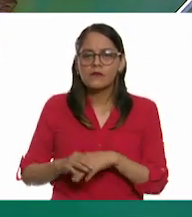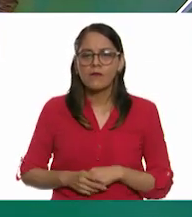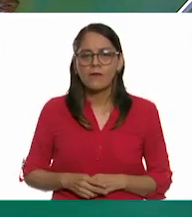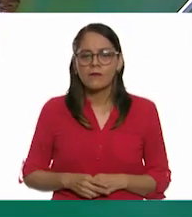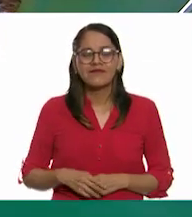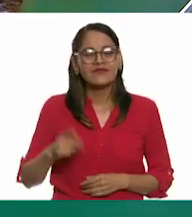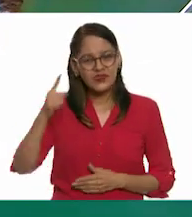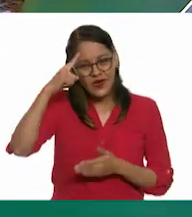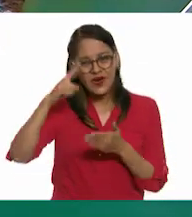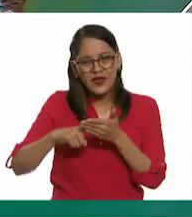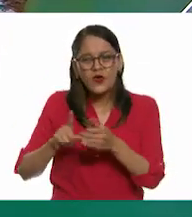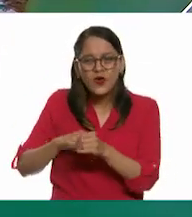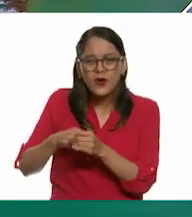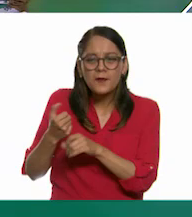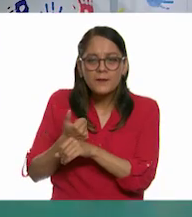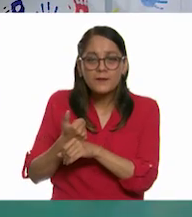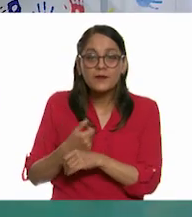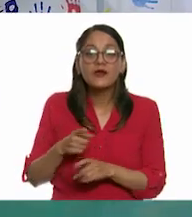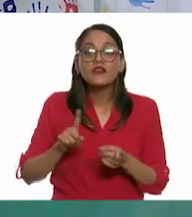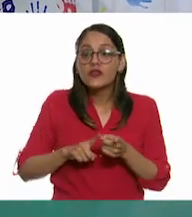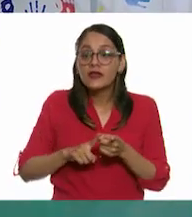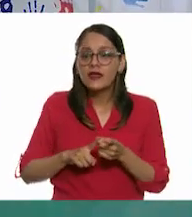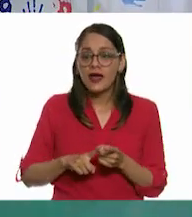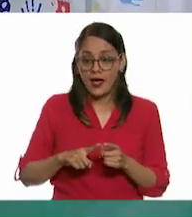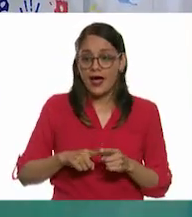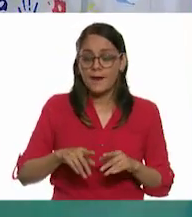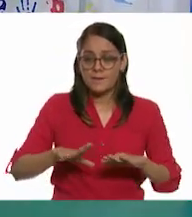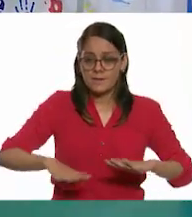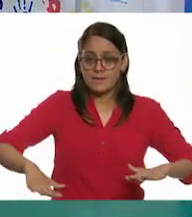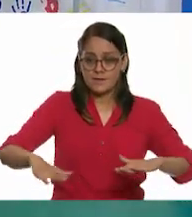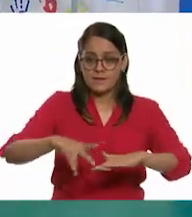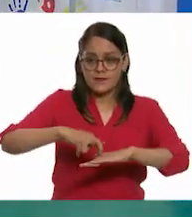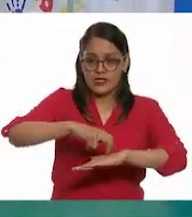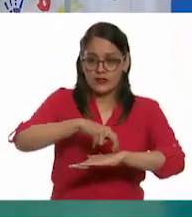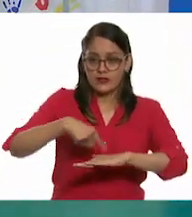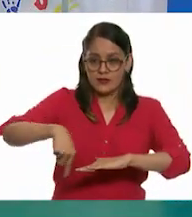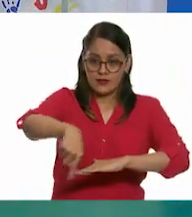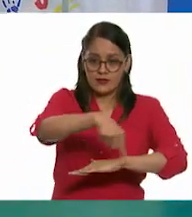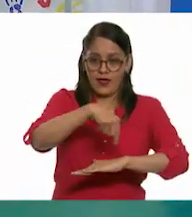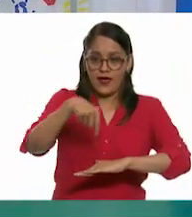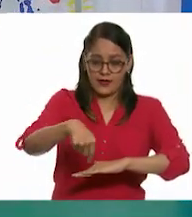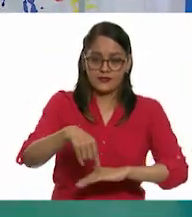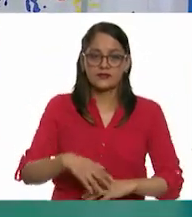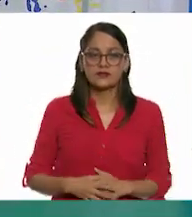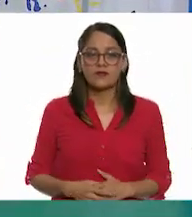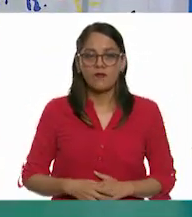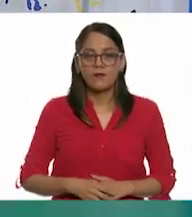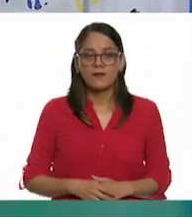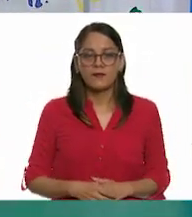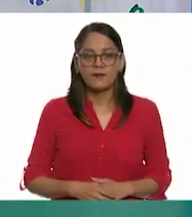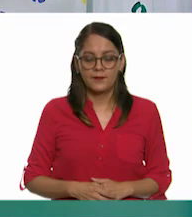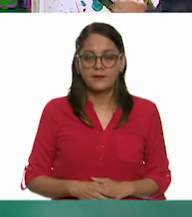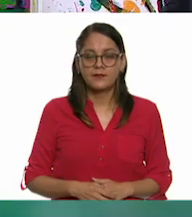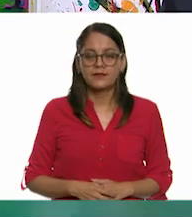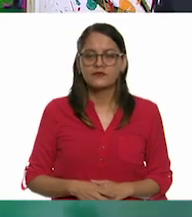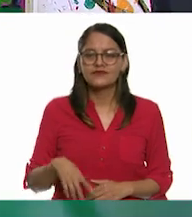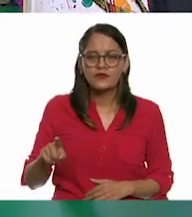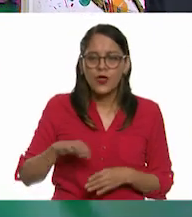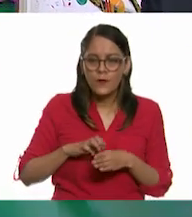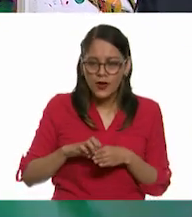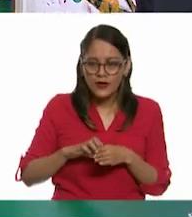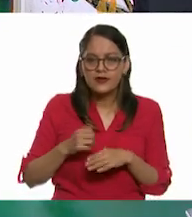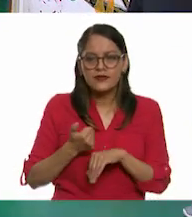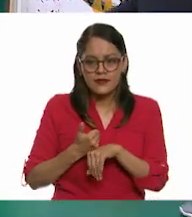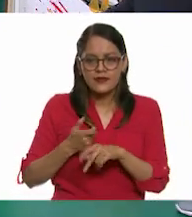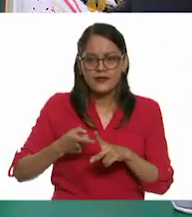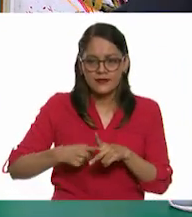Bueno, sí, con el amarillo. a colocar? ¿En el piso? ¿En el piso? Muy bien. Muy bien, vamos a ver. De acuerdo. ¿Morado? Va, el morado y